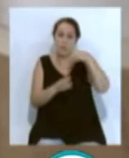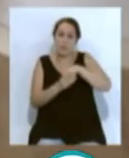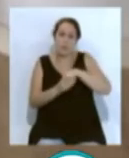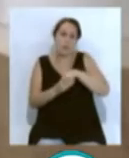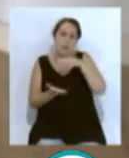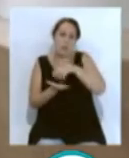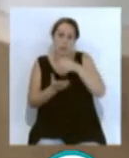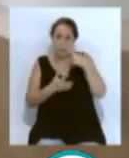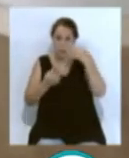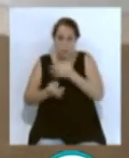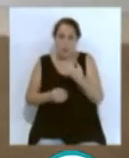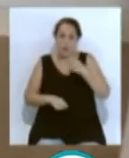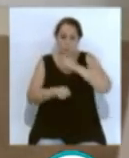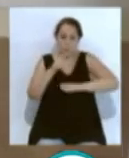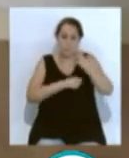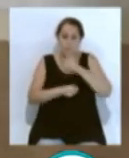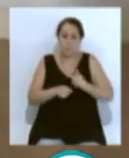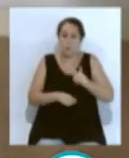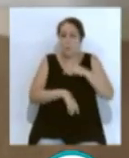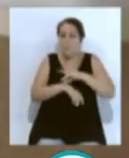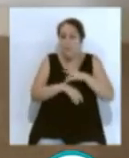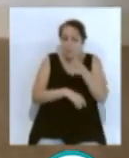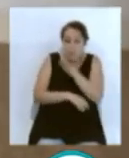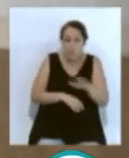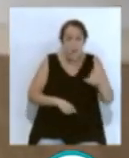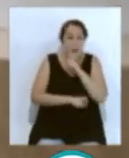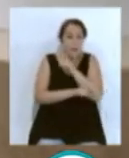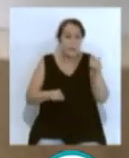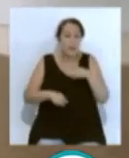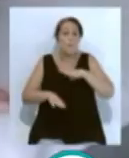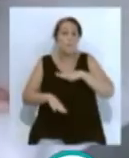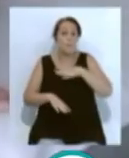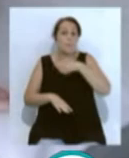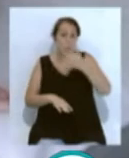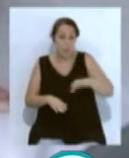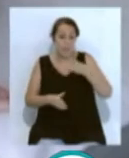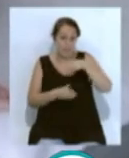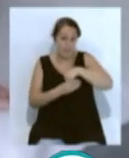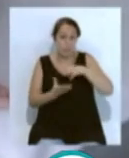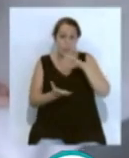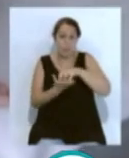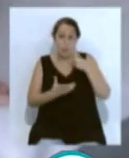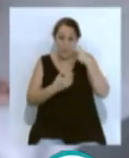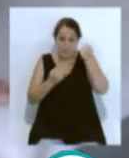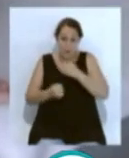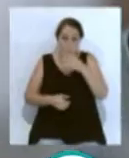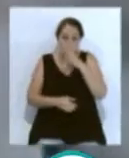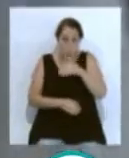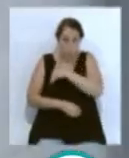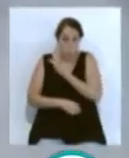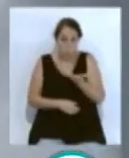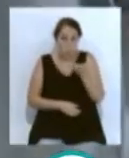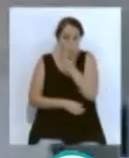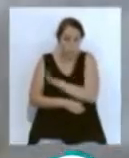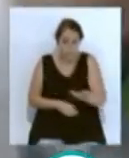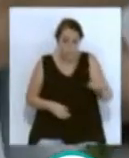La Asociación Andaluza de Pediatras de Atención Primaria alerta de un posible colapso en los centros de salud ante el inicio del curso escolar en educación